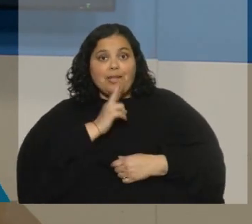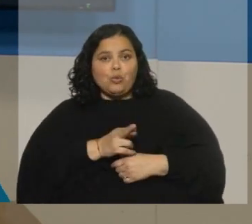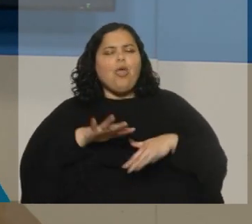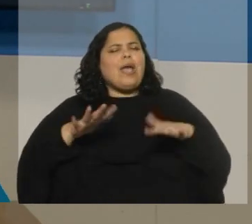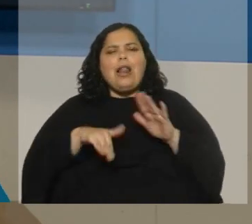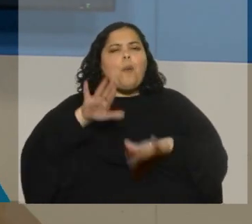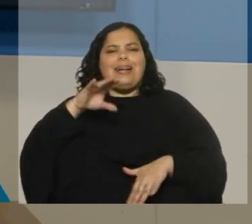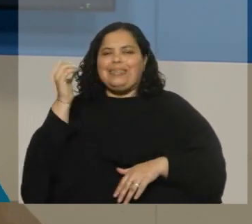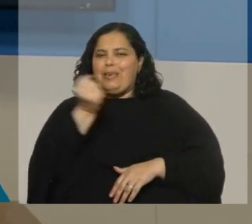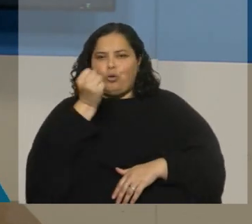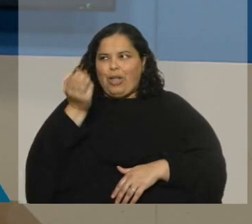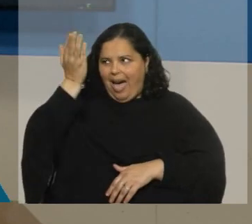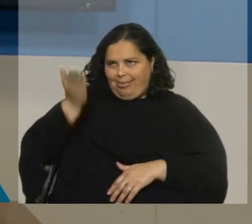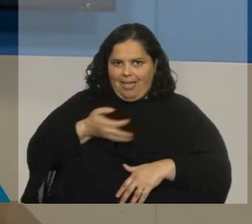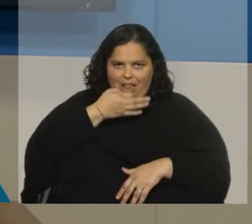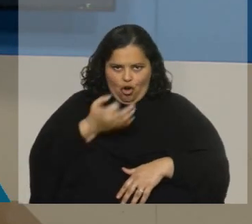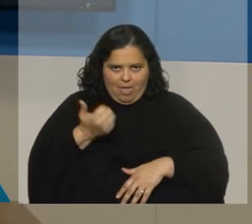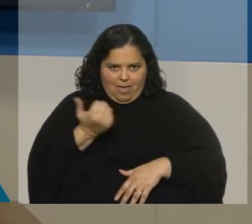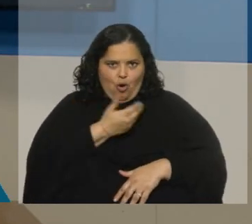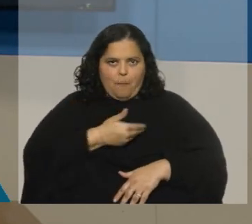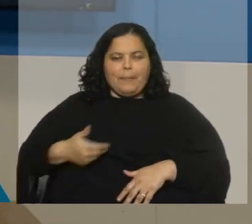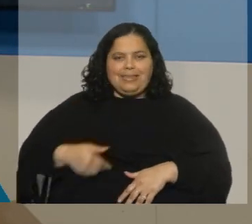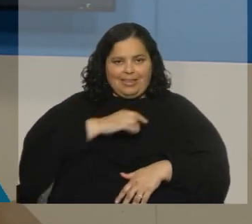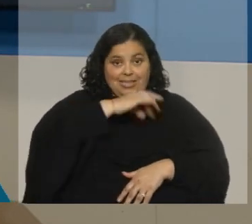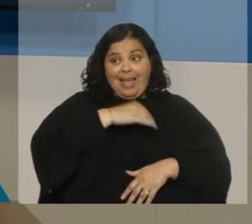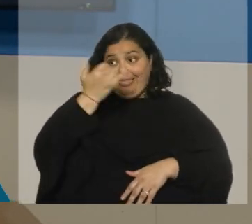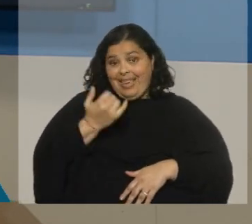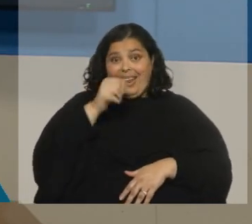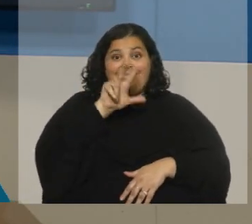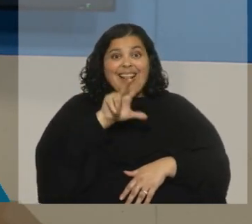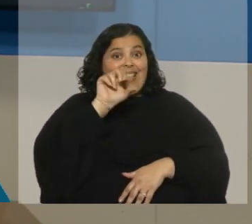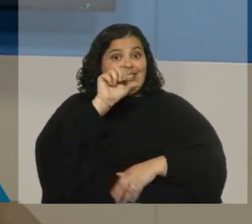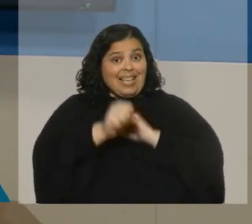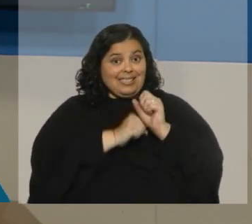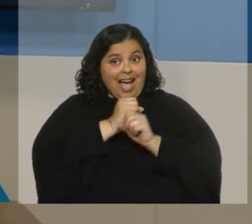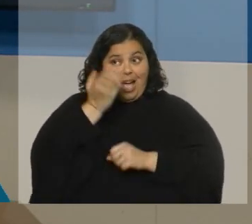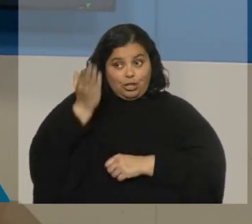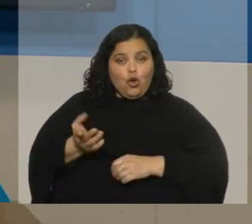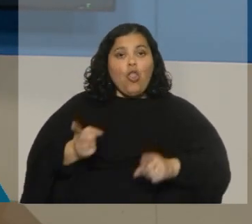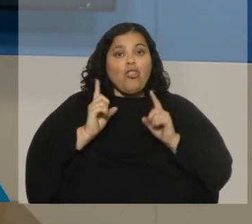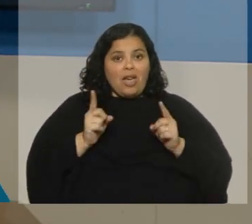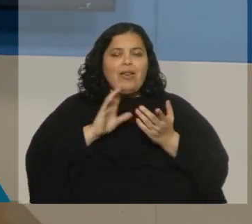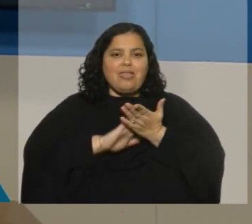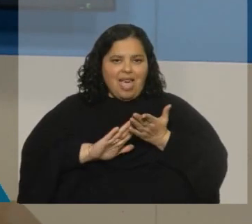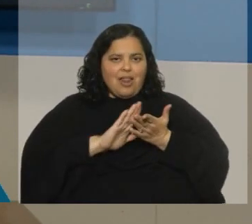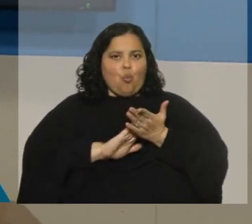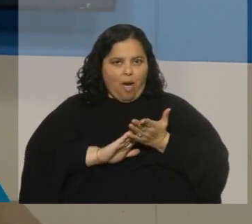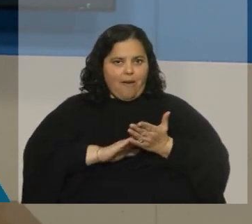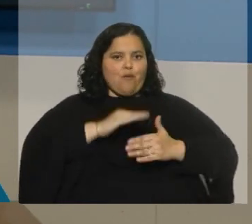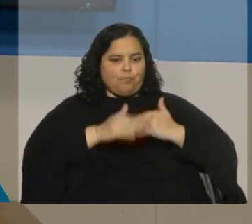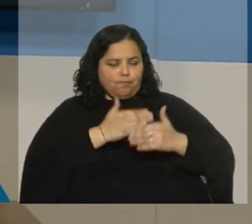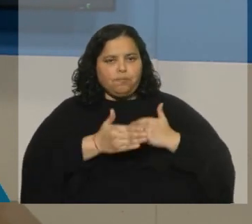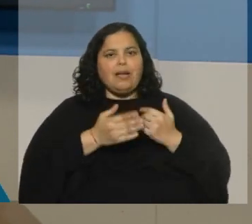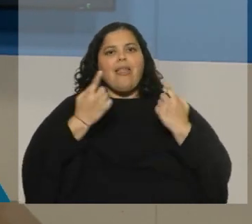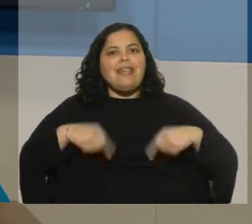importante de lo que dijo el presidente chileno, que a sus 36 años debe ahora reencaminar este proceso de